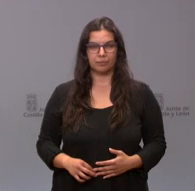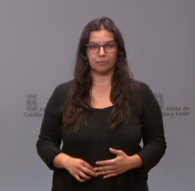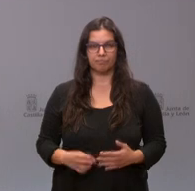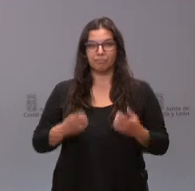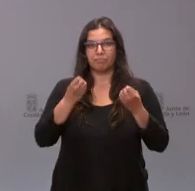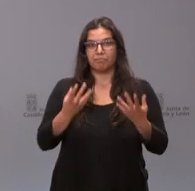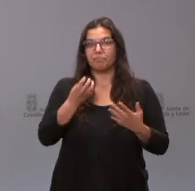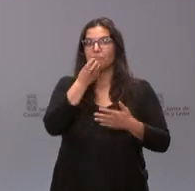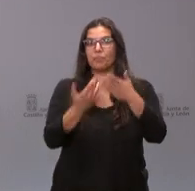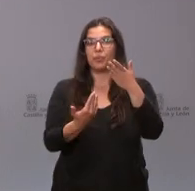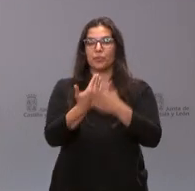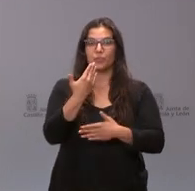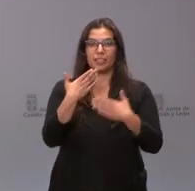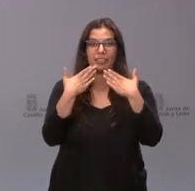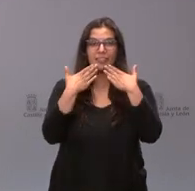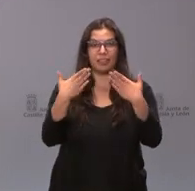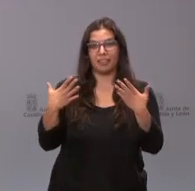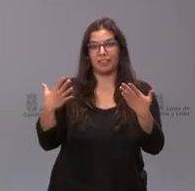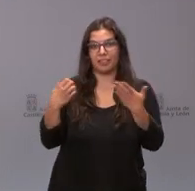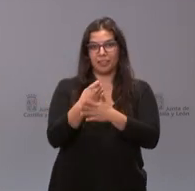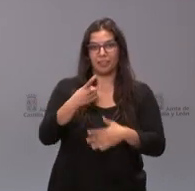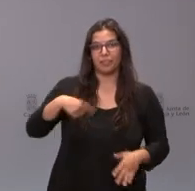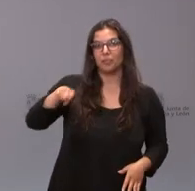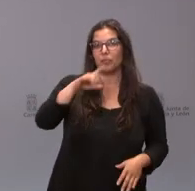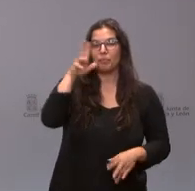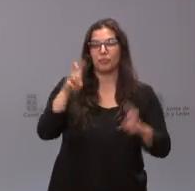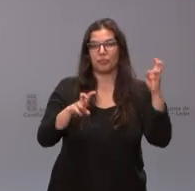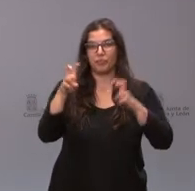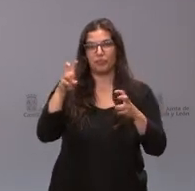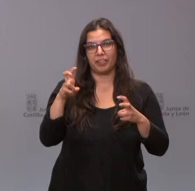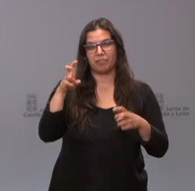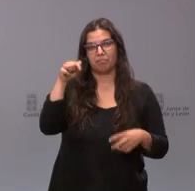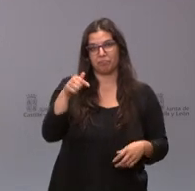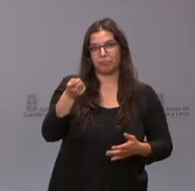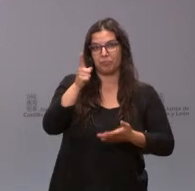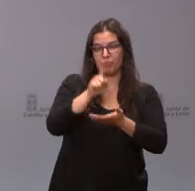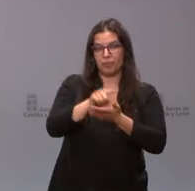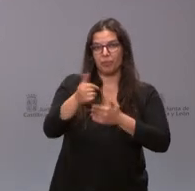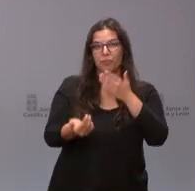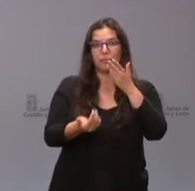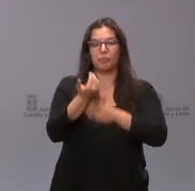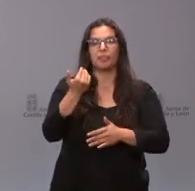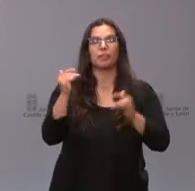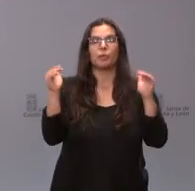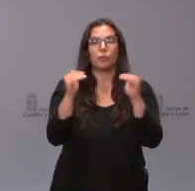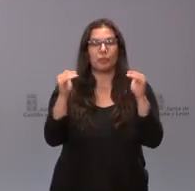Buenos días y muchas gracias a todos ustedes por su presencia. Además, en esta mañana de jueves,